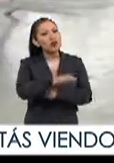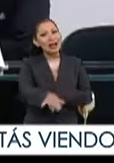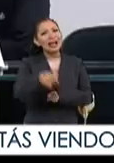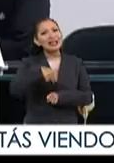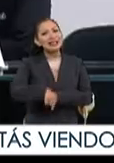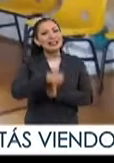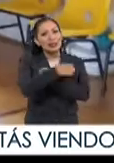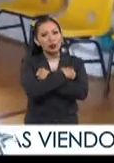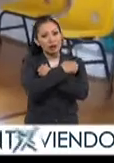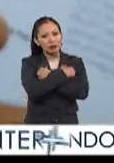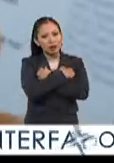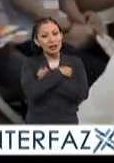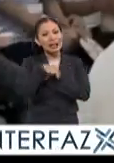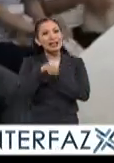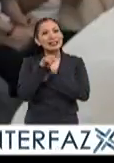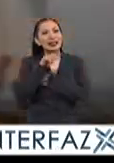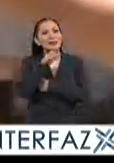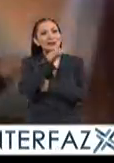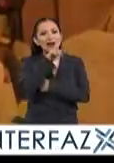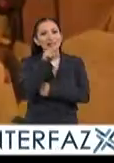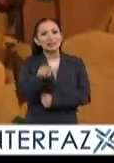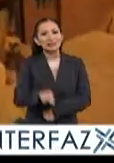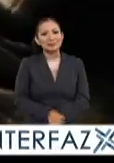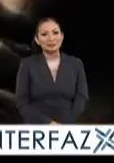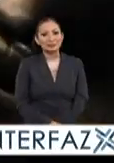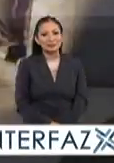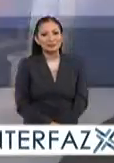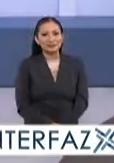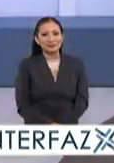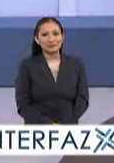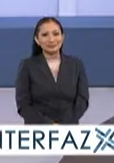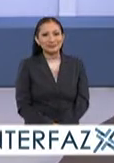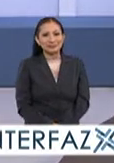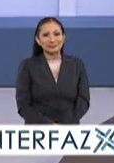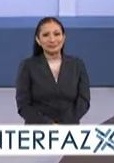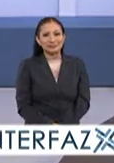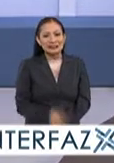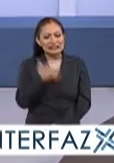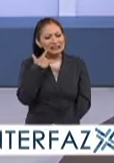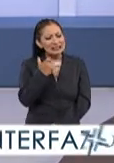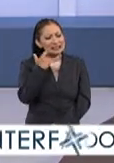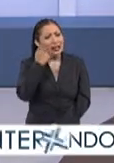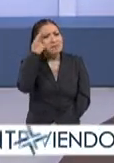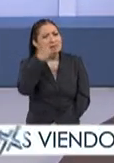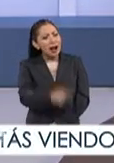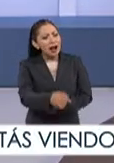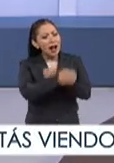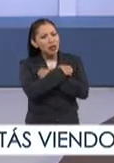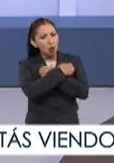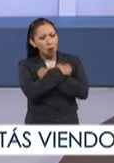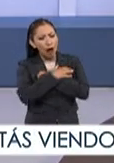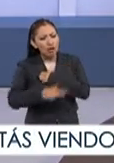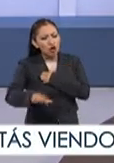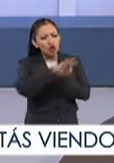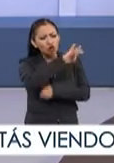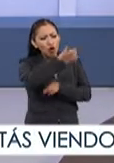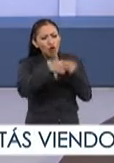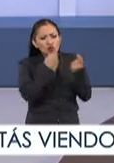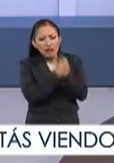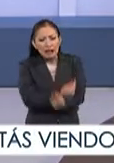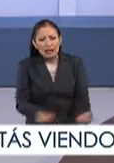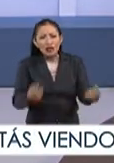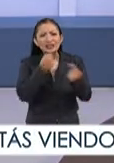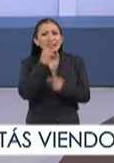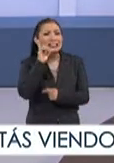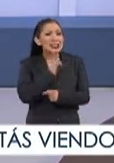información en educación. Estás en Interfaz. Los esfuerzos para llevar la educación a todos los niños y